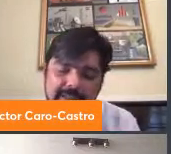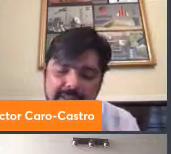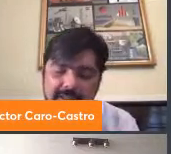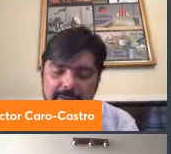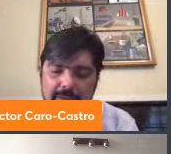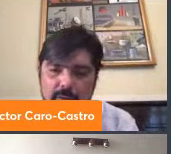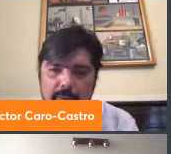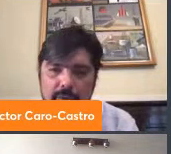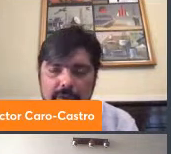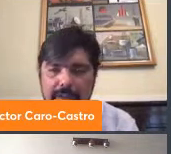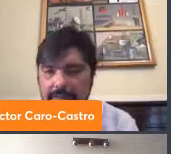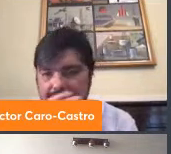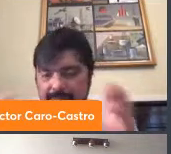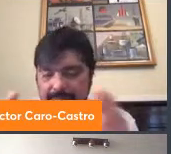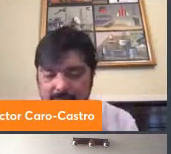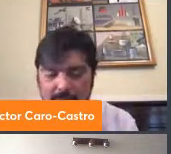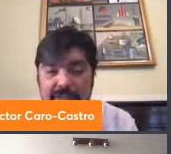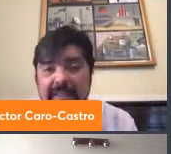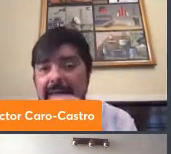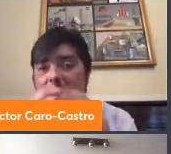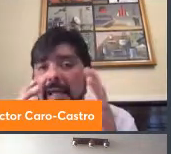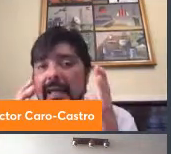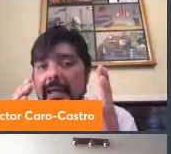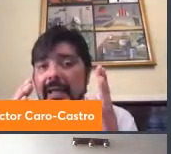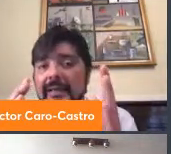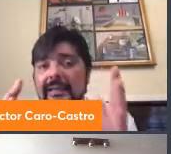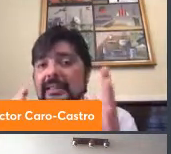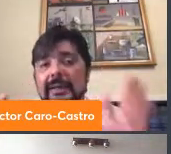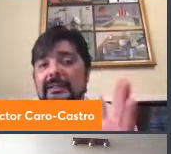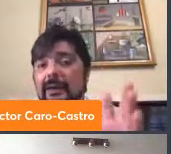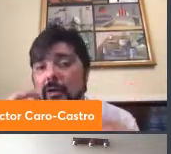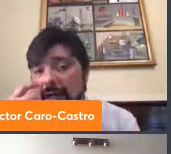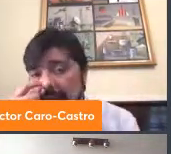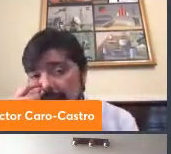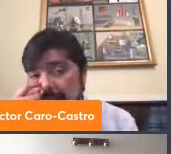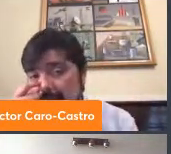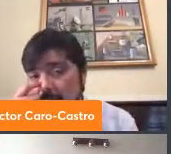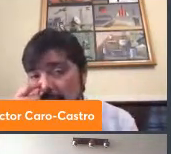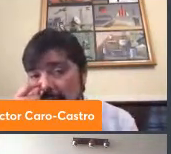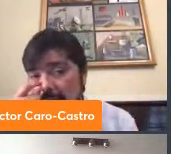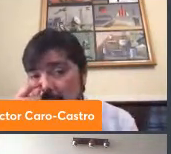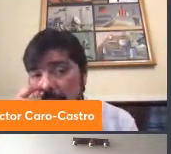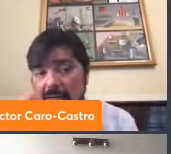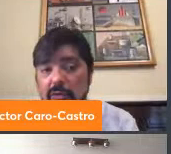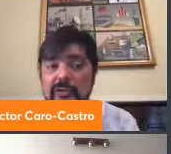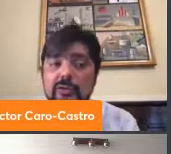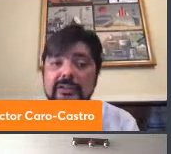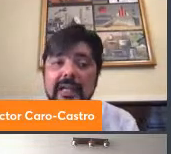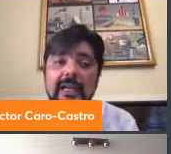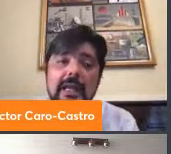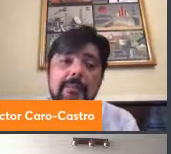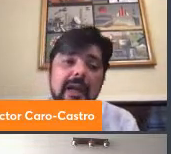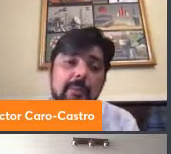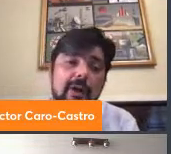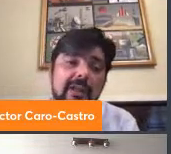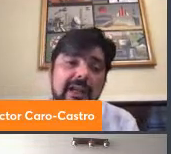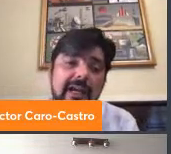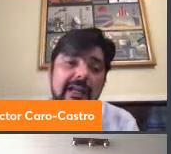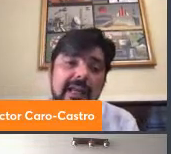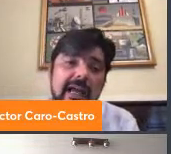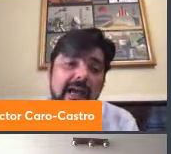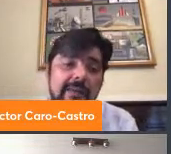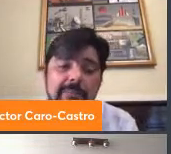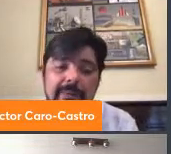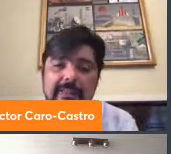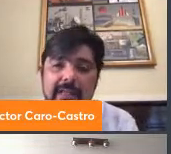aplica directamente al objetivo número número 17 está el tema de trabajo en redes de alianzas locales y la cooperación horizontal para poder